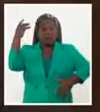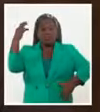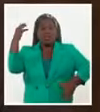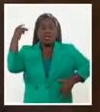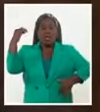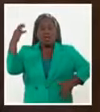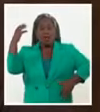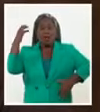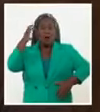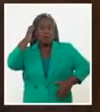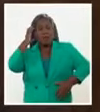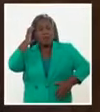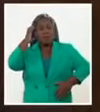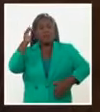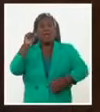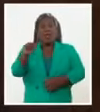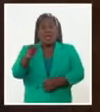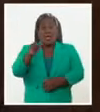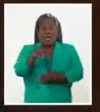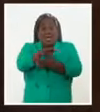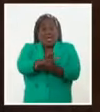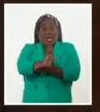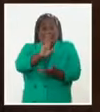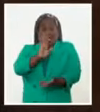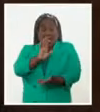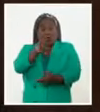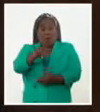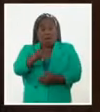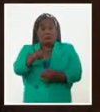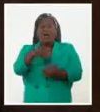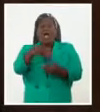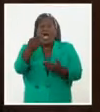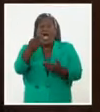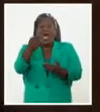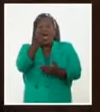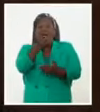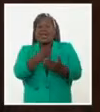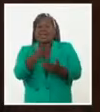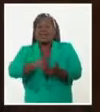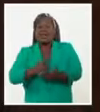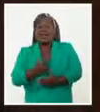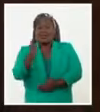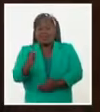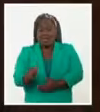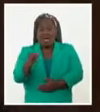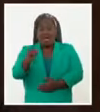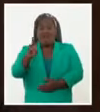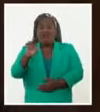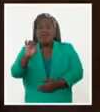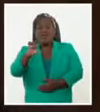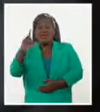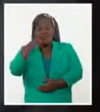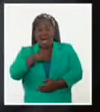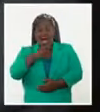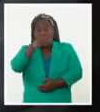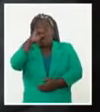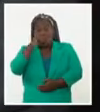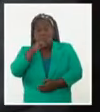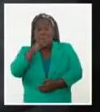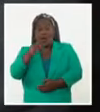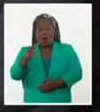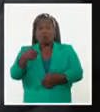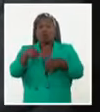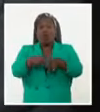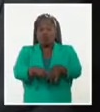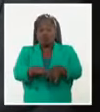esta estatua que ha concebido el artista de la plástica, José Villa Soberón, con su asistente Gabriel Cisneros,